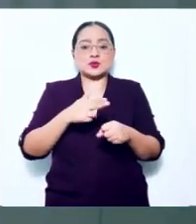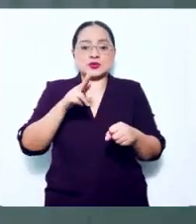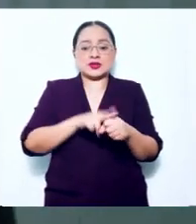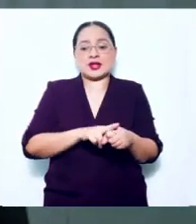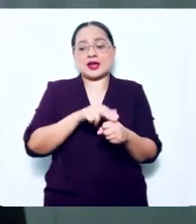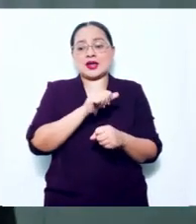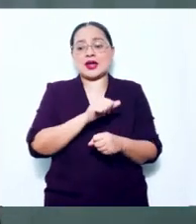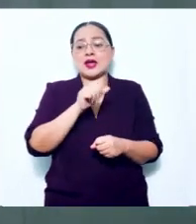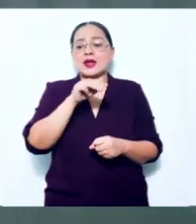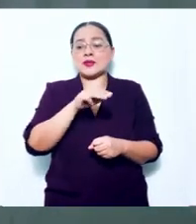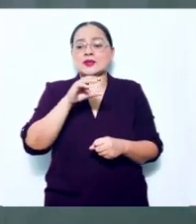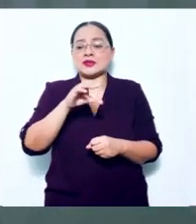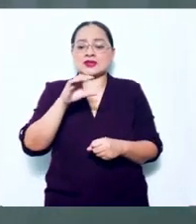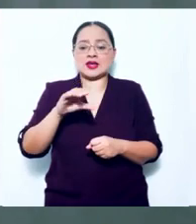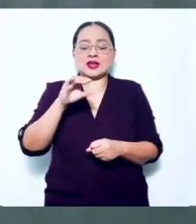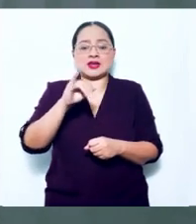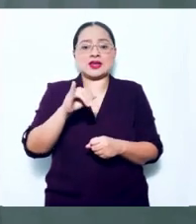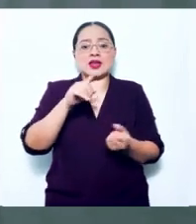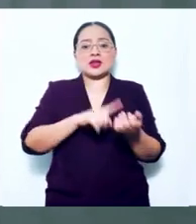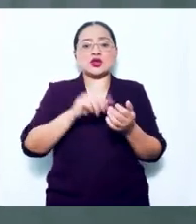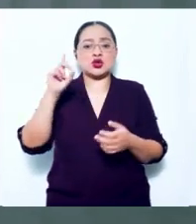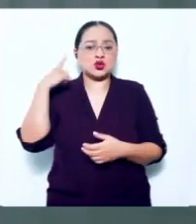Especialidades AMCCI de Durango?